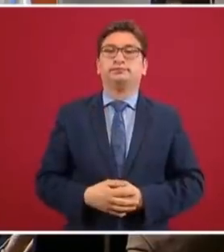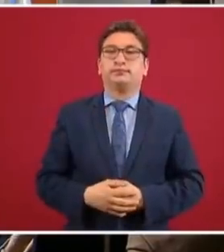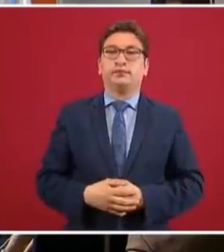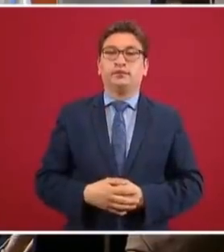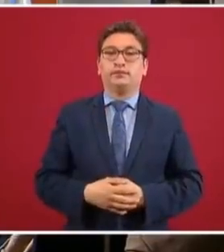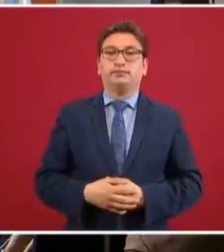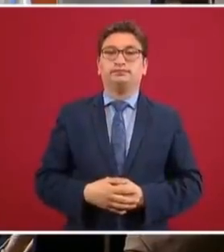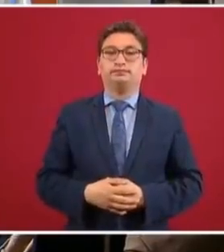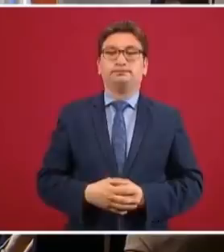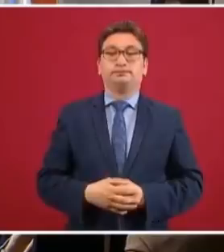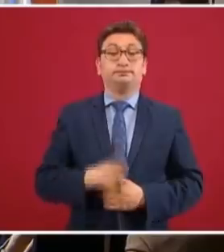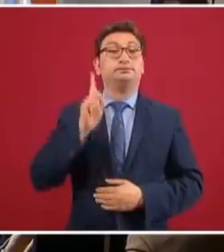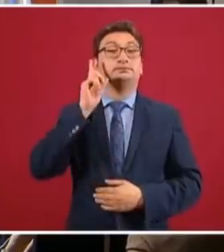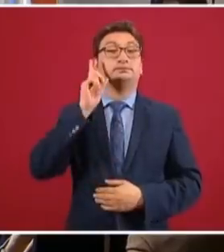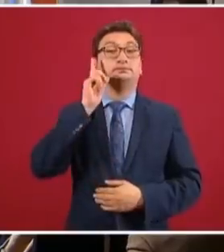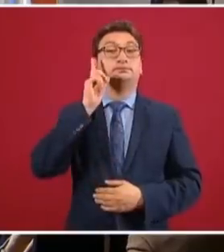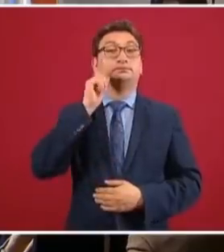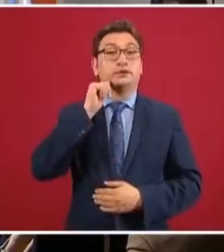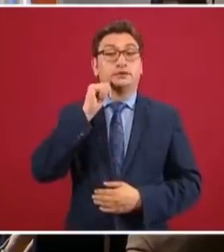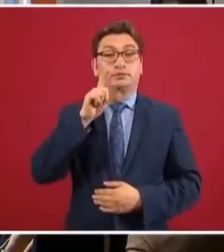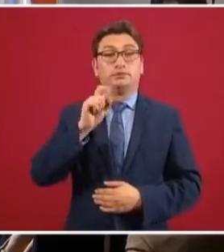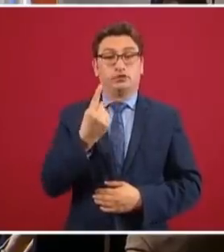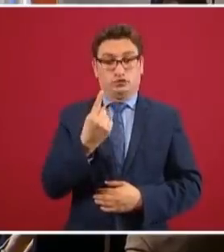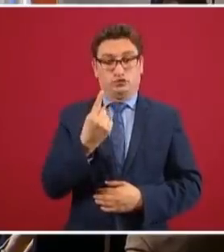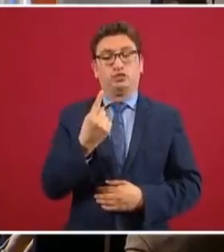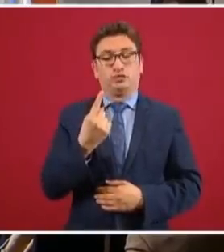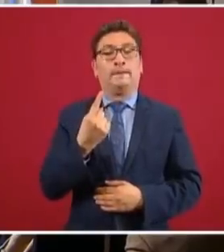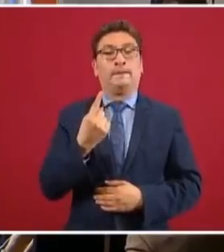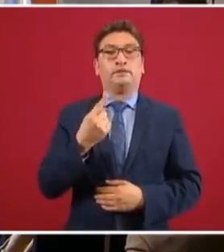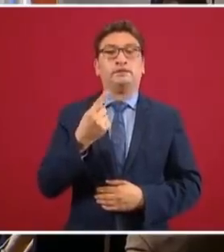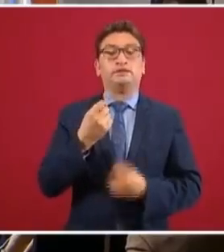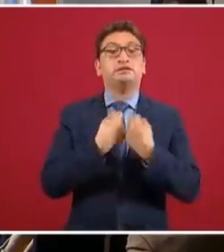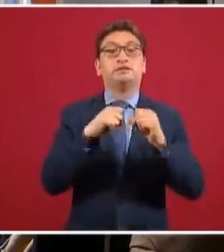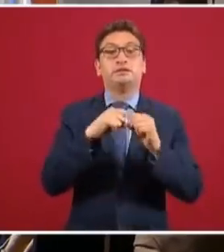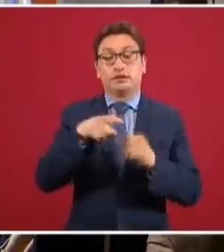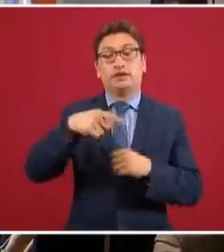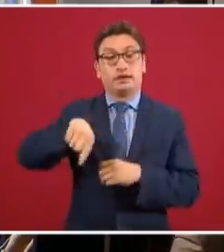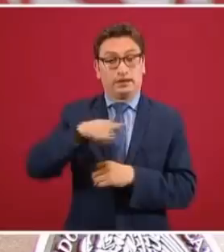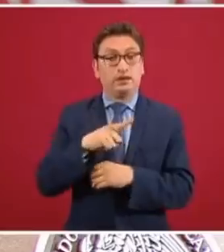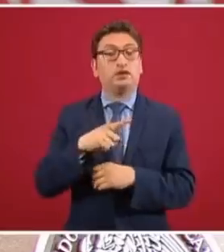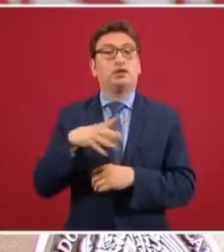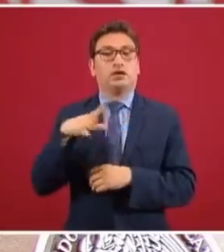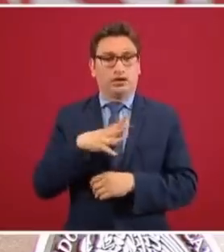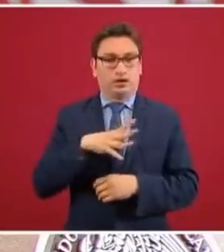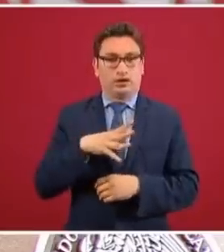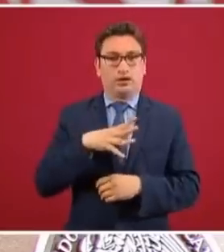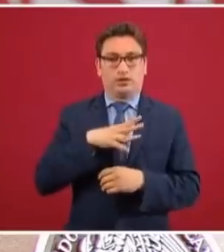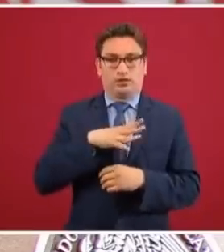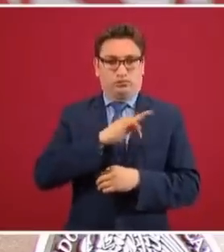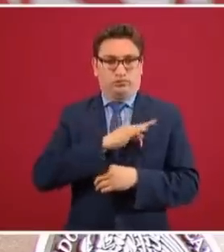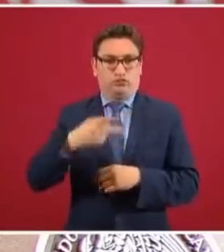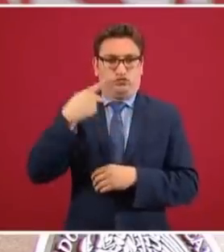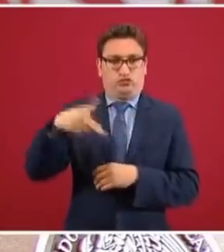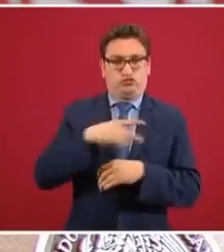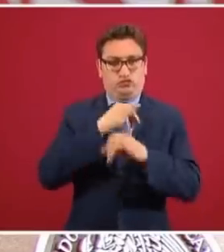partir de mañana, a partir del 21, el Seguro Social va a disponer de una plataforma en su